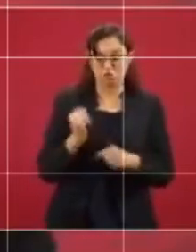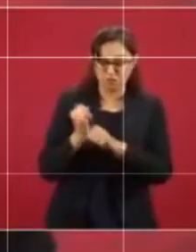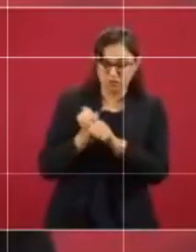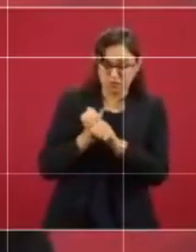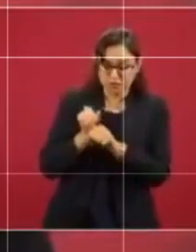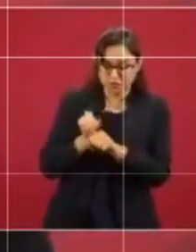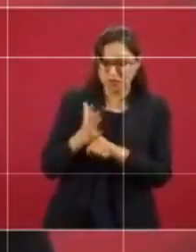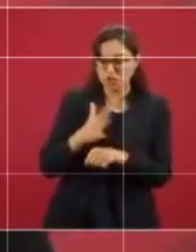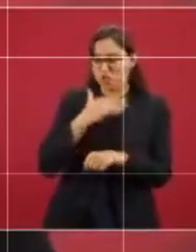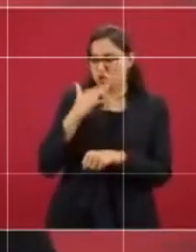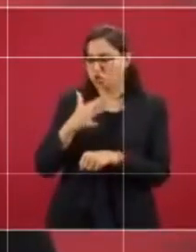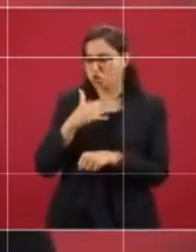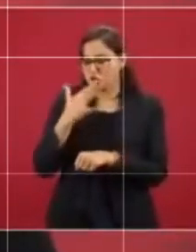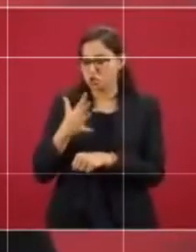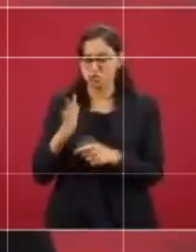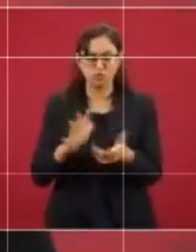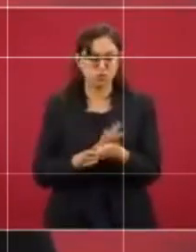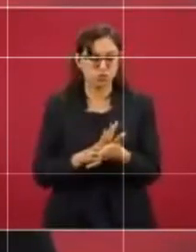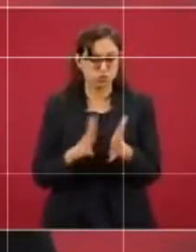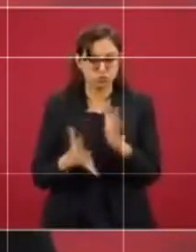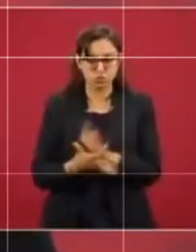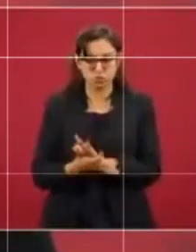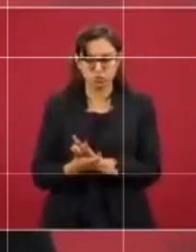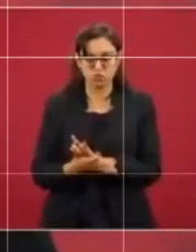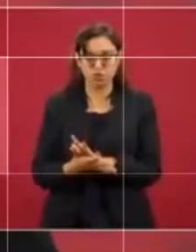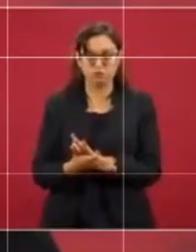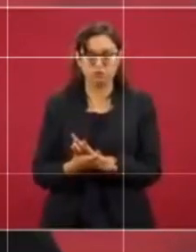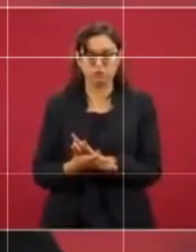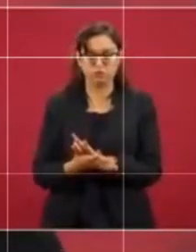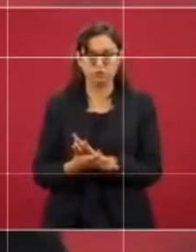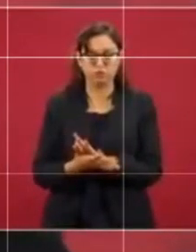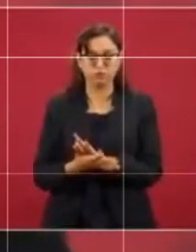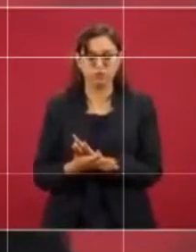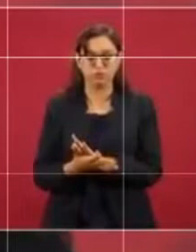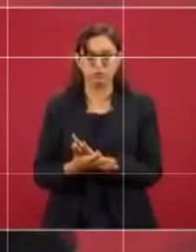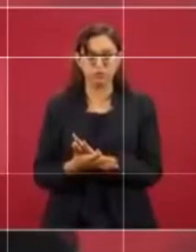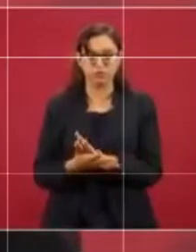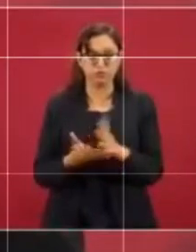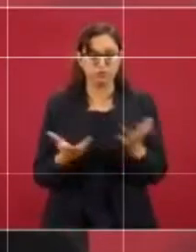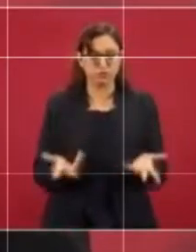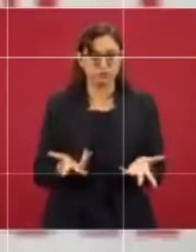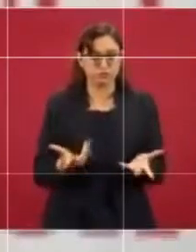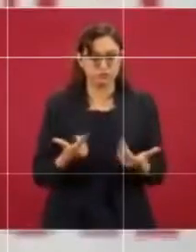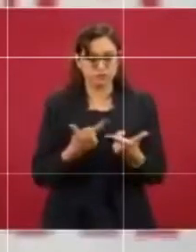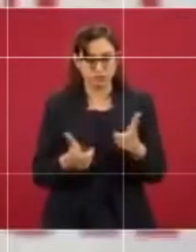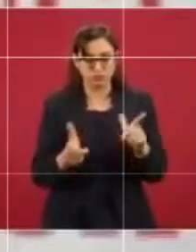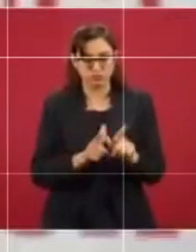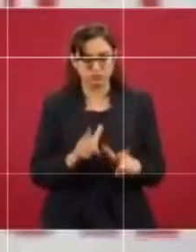de colusión con la delincuencia,